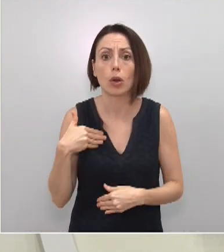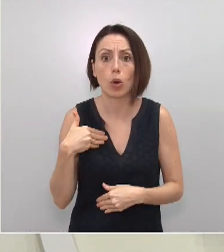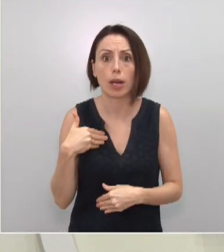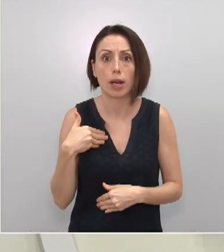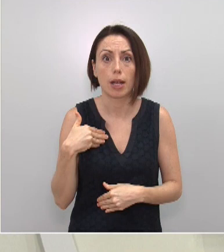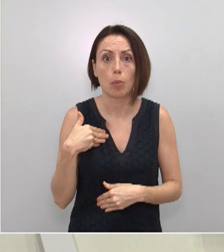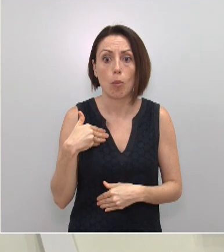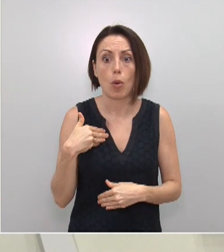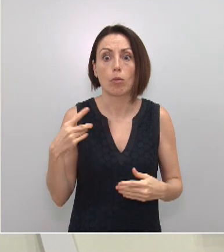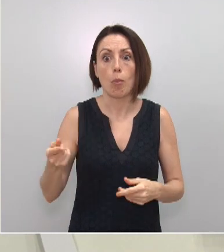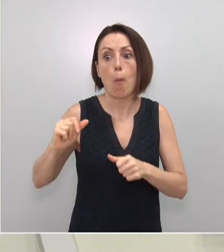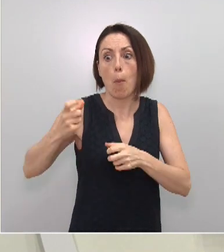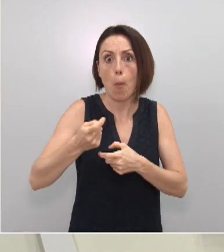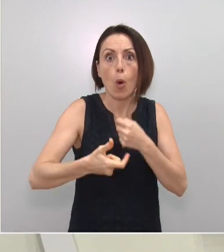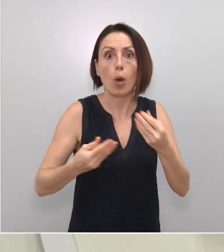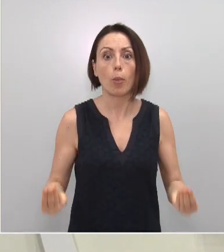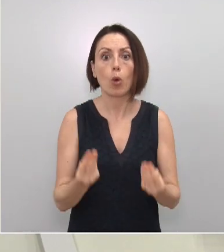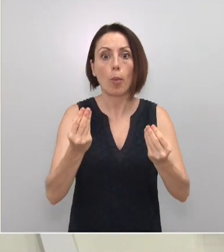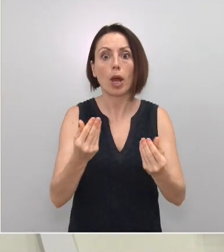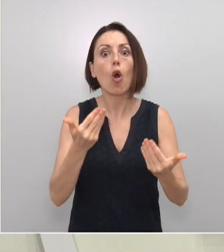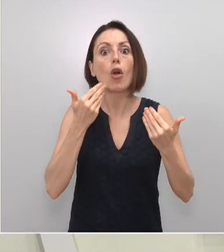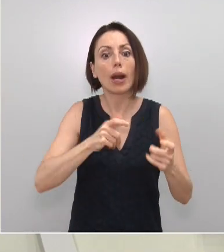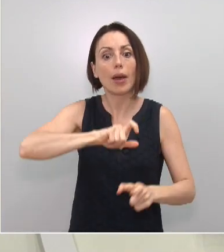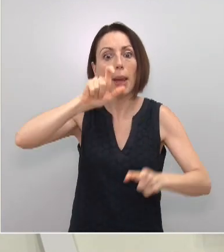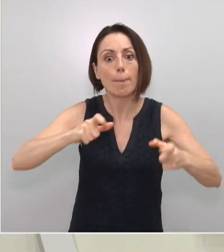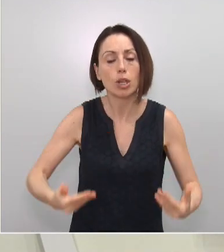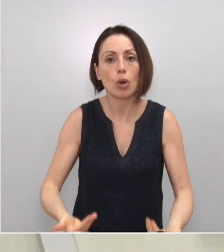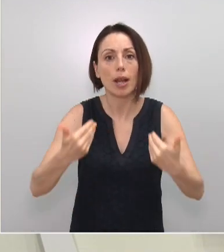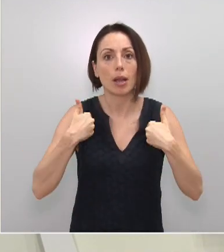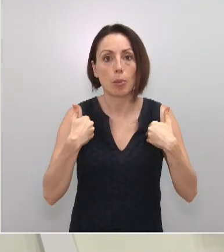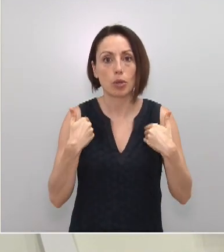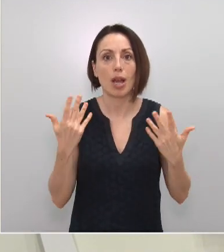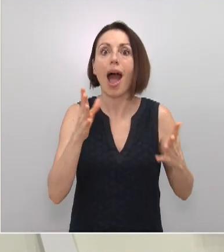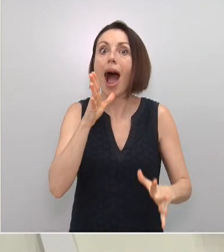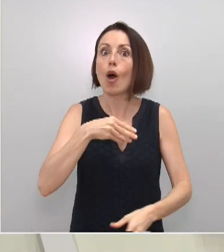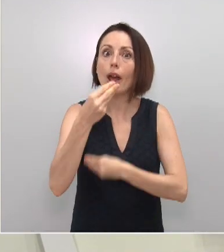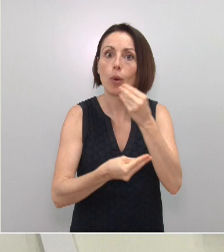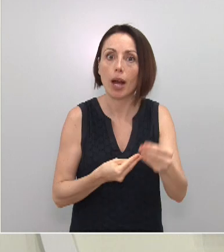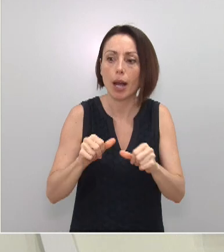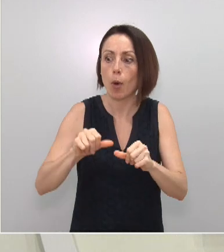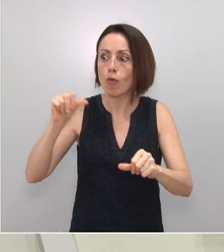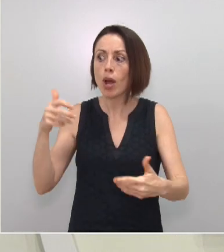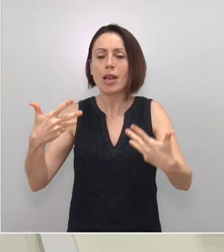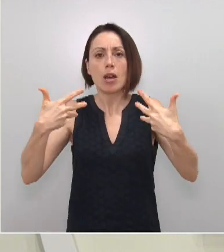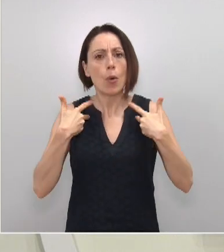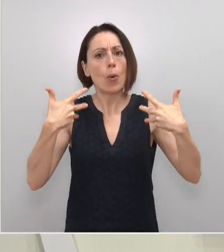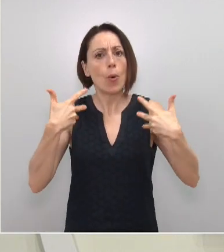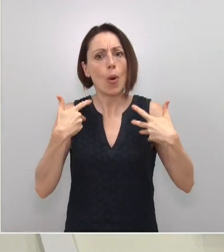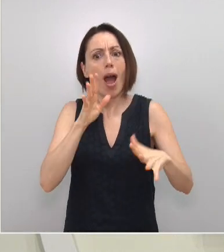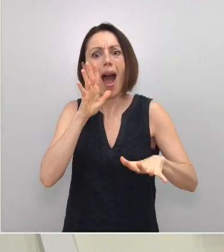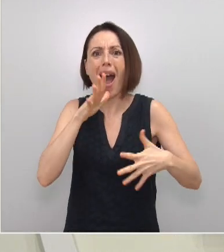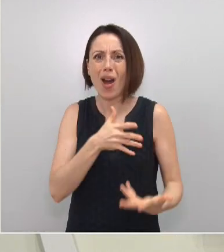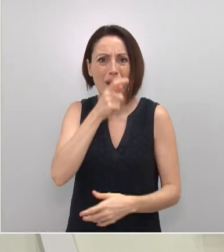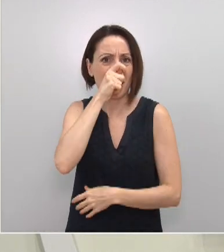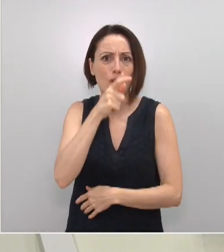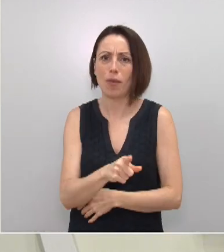todos. No hagamos ahora que lo que logramos entonces, a costa de tanto sacrificio, haya